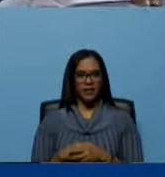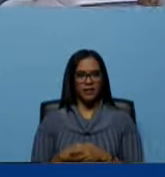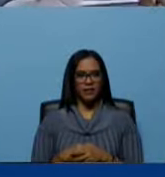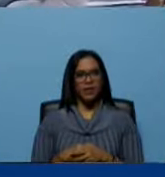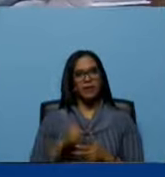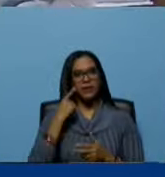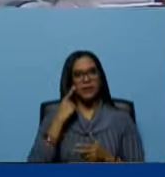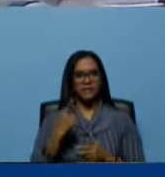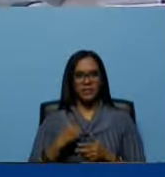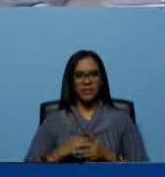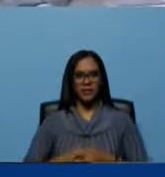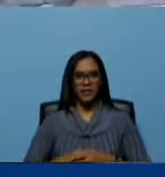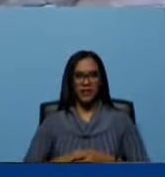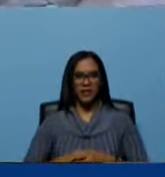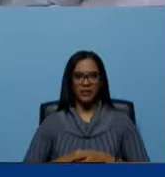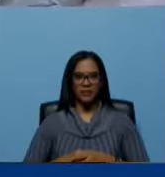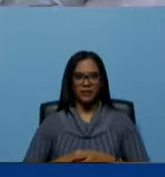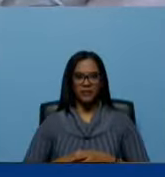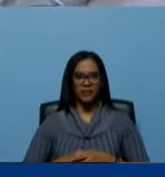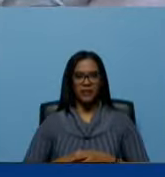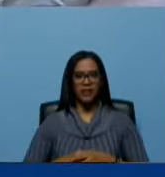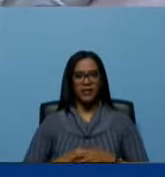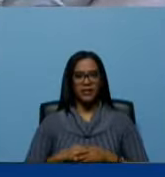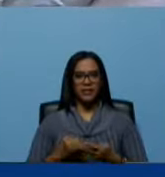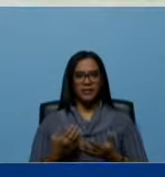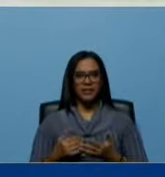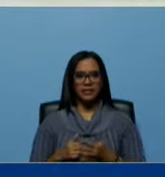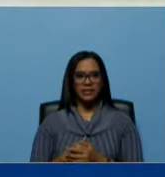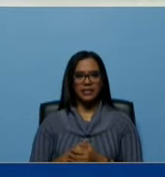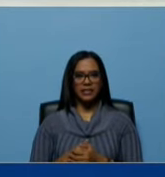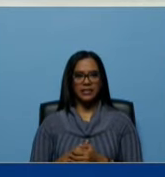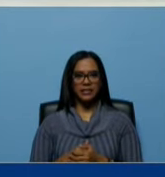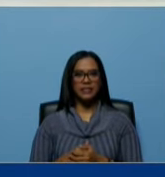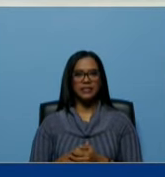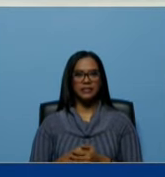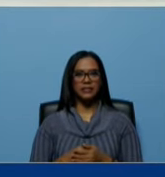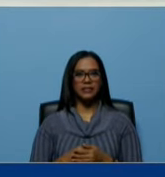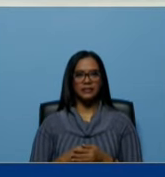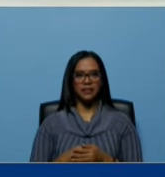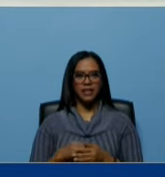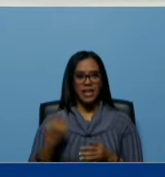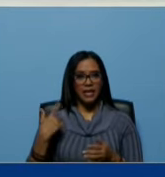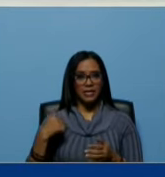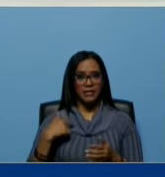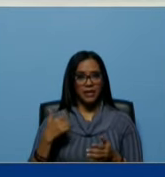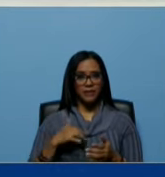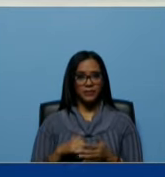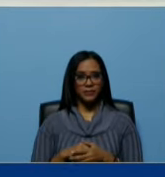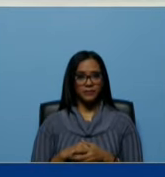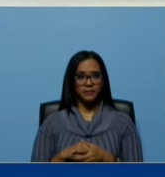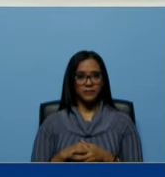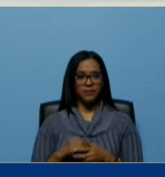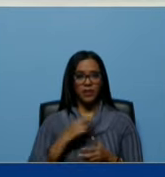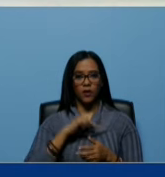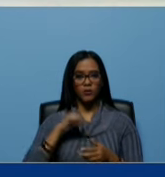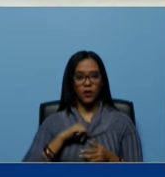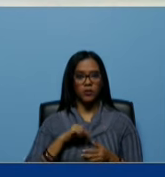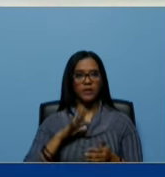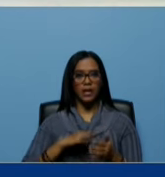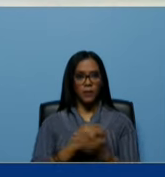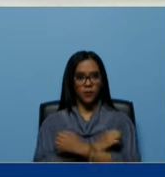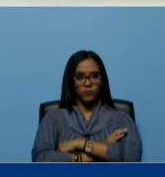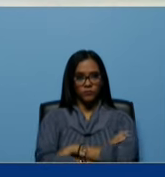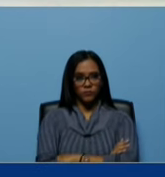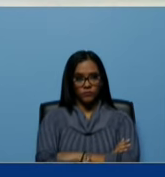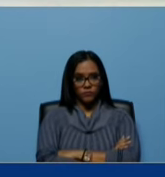vías sanciones criminales daño directo e indirecto nosotros nos quedamos de brazos cruzados